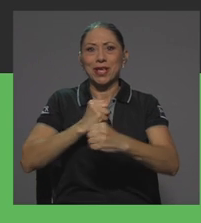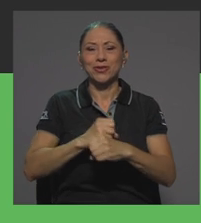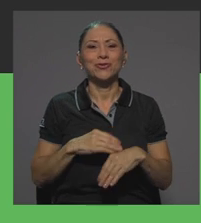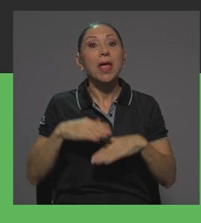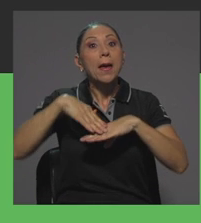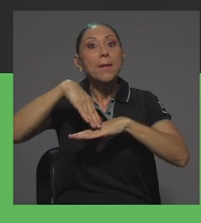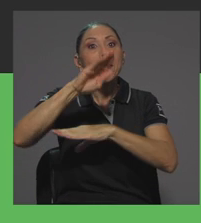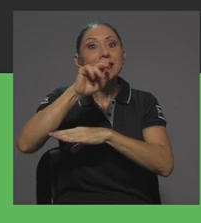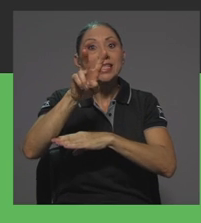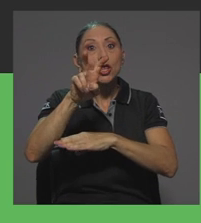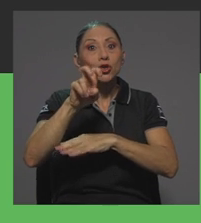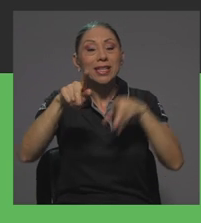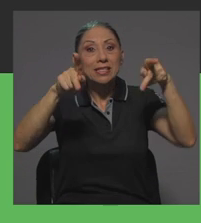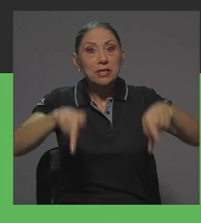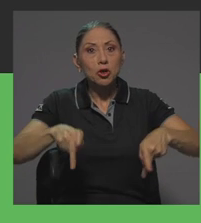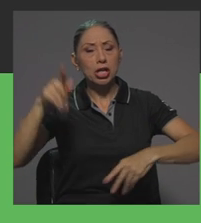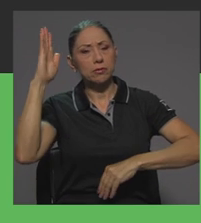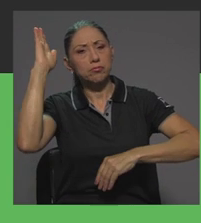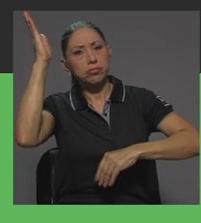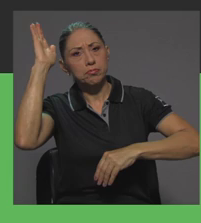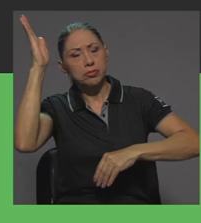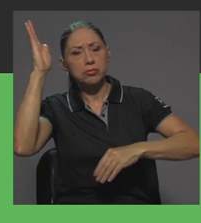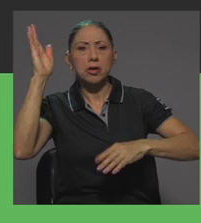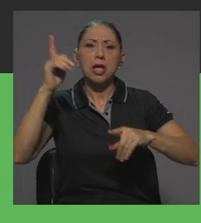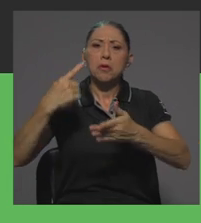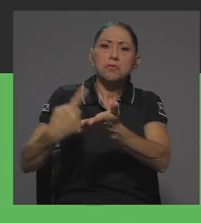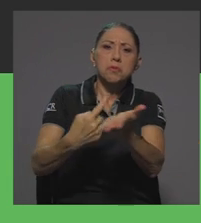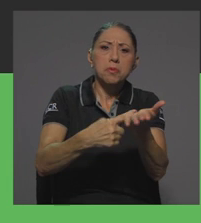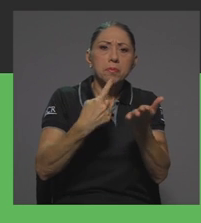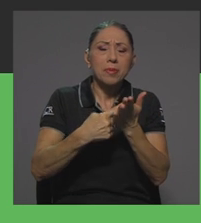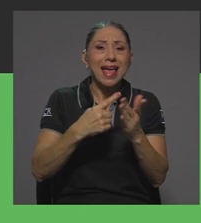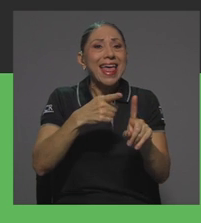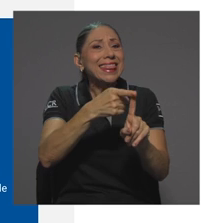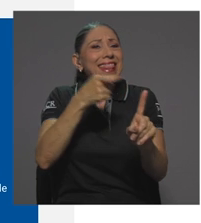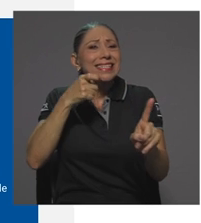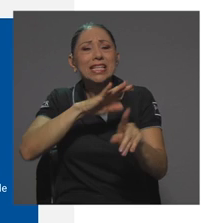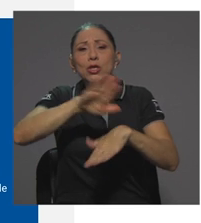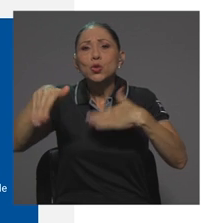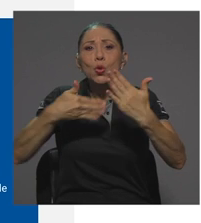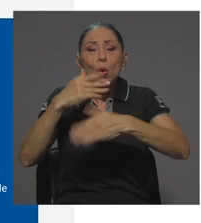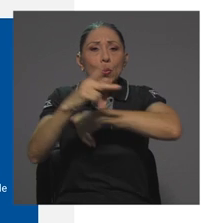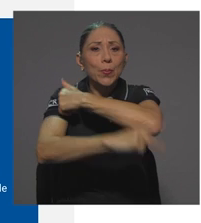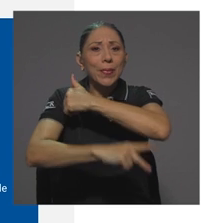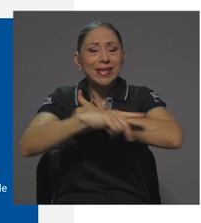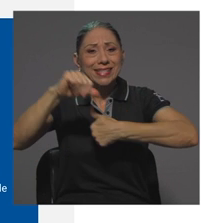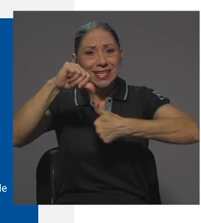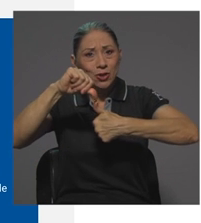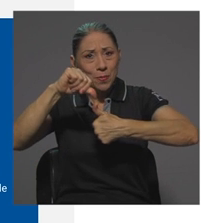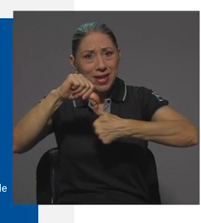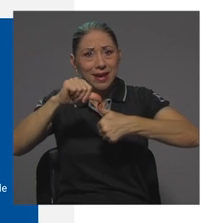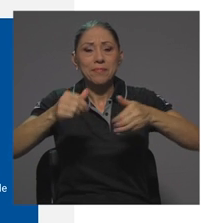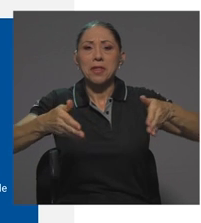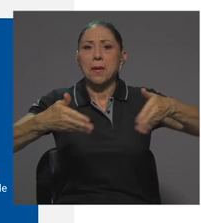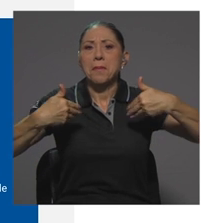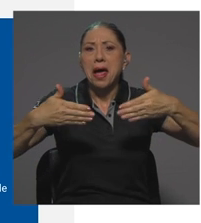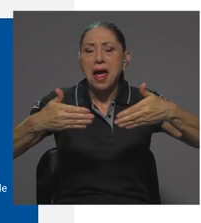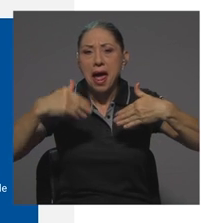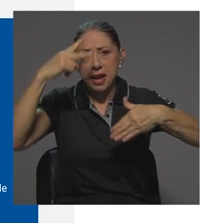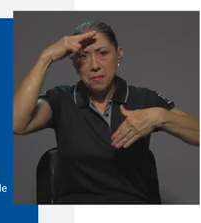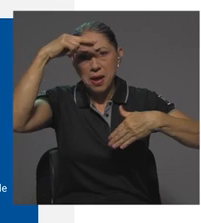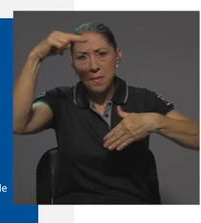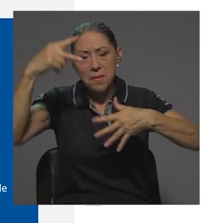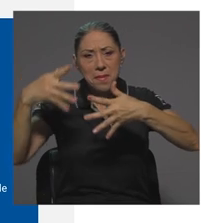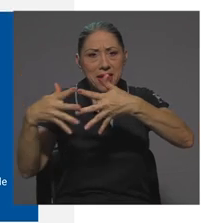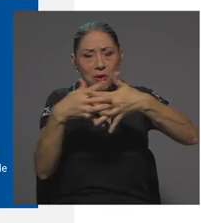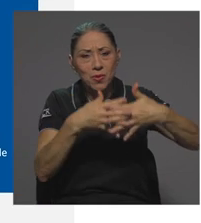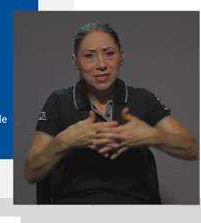Más de 200 personas ponentes y conferencistas provenientes de todos los países de Centroamérica, Panamá, México,